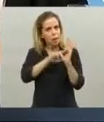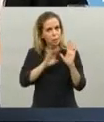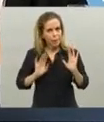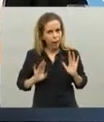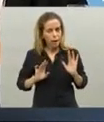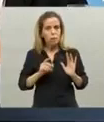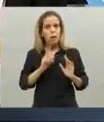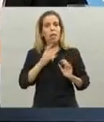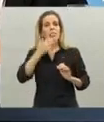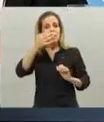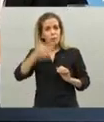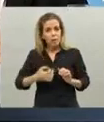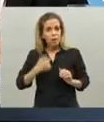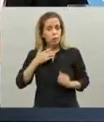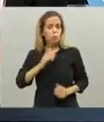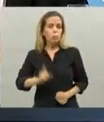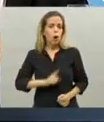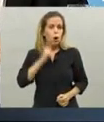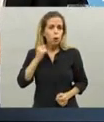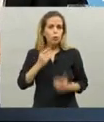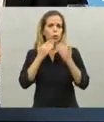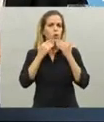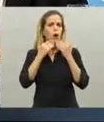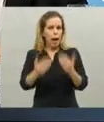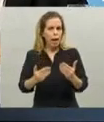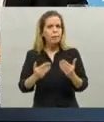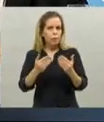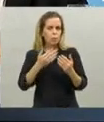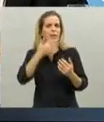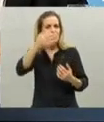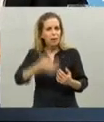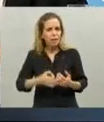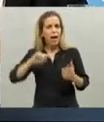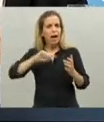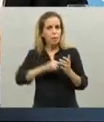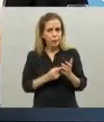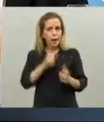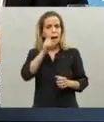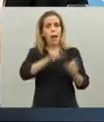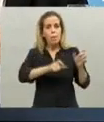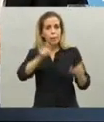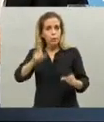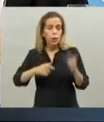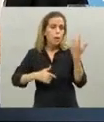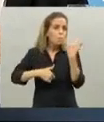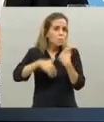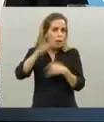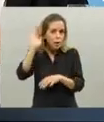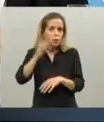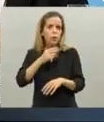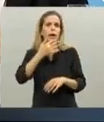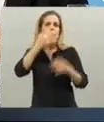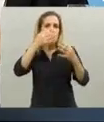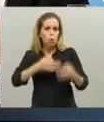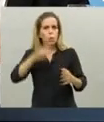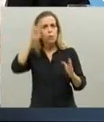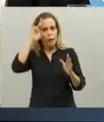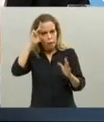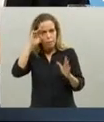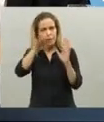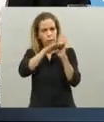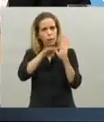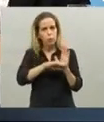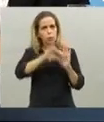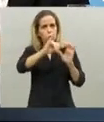estoy muy orgulloso, muy agradecido. La gran mayoría de la gente hoy cumple, siempre encontraremos alguna excepción, pero hoy en la Ciudad de Buenos